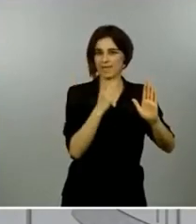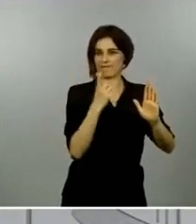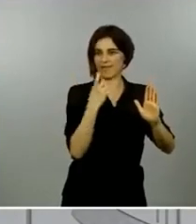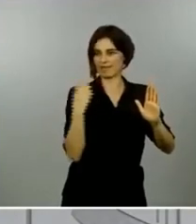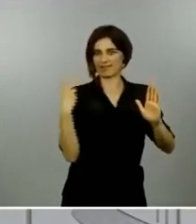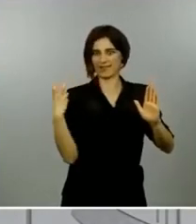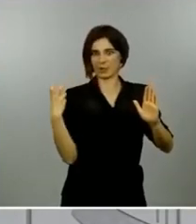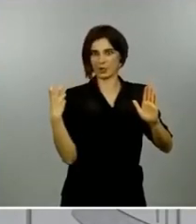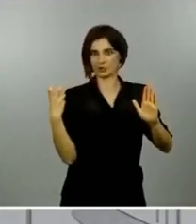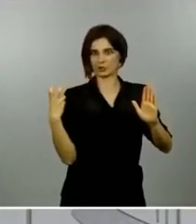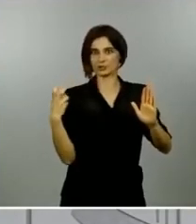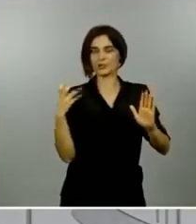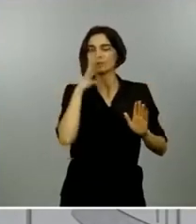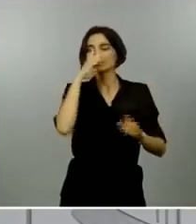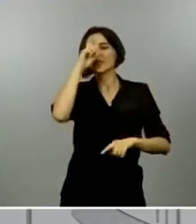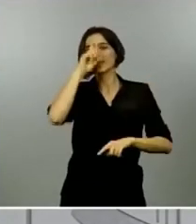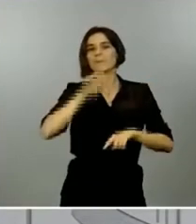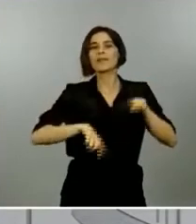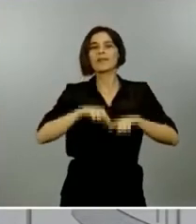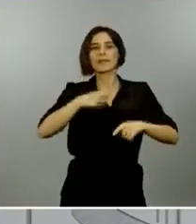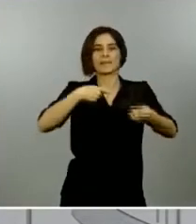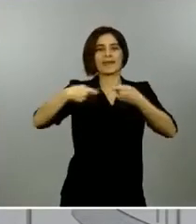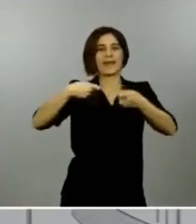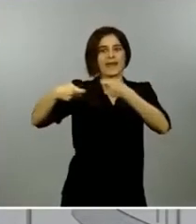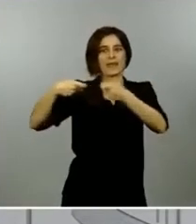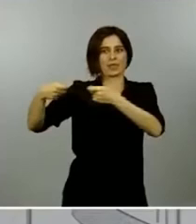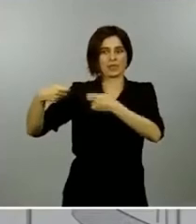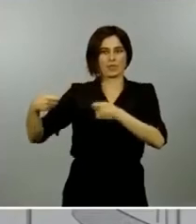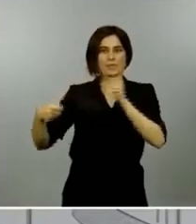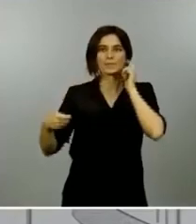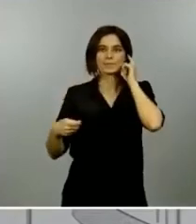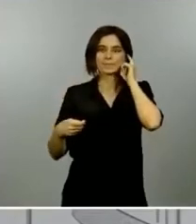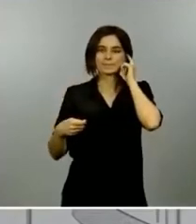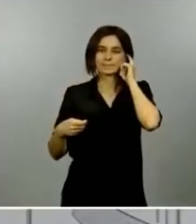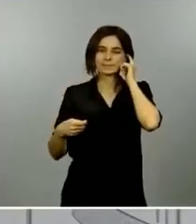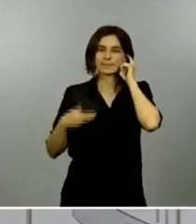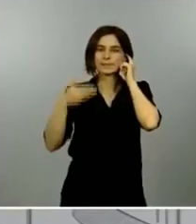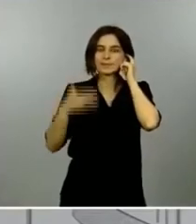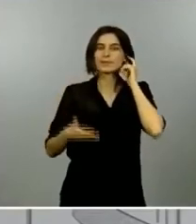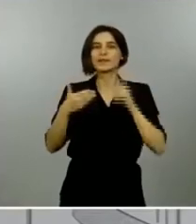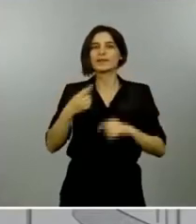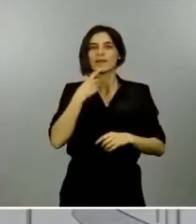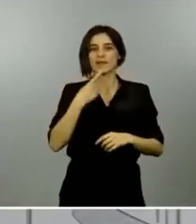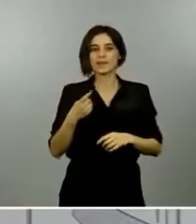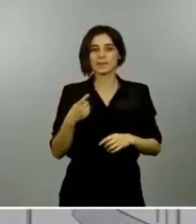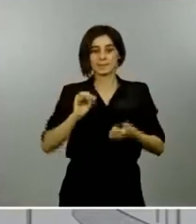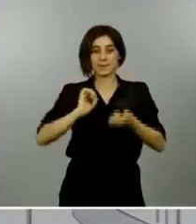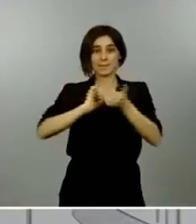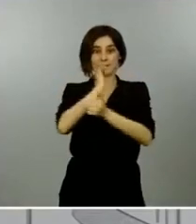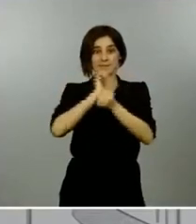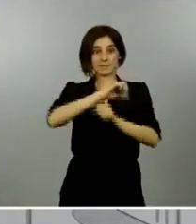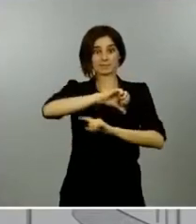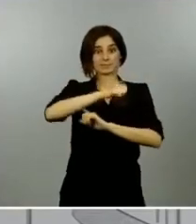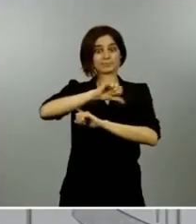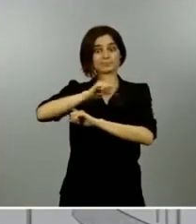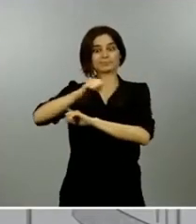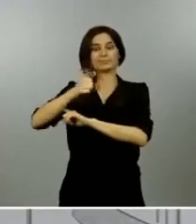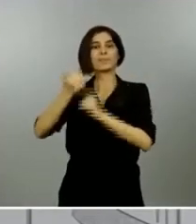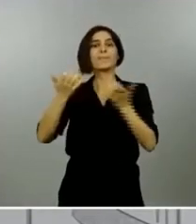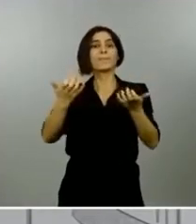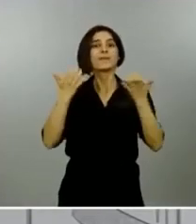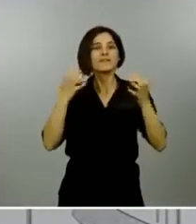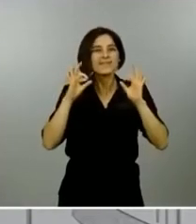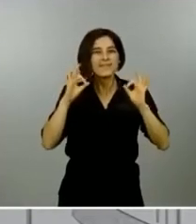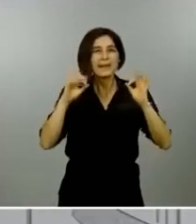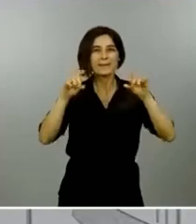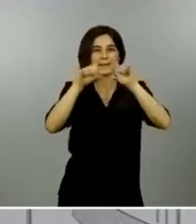es que estamos hablando de operaciones que sobre todo a quienes están beneficiando es a las pequeñas y medianas empresas